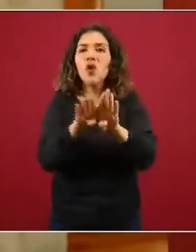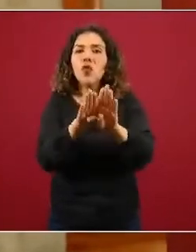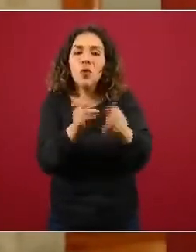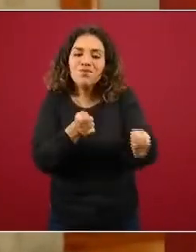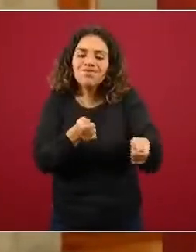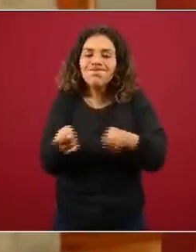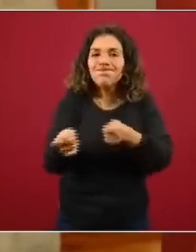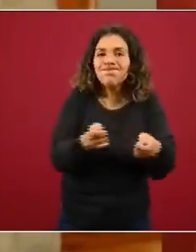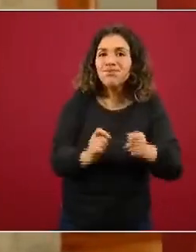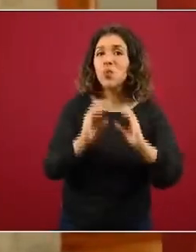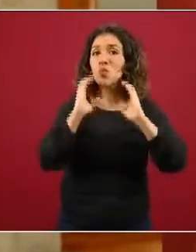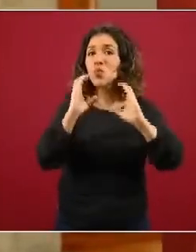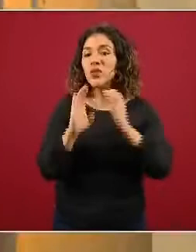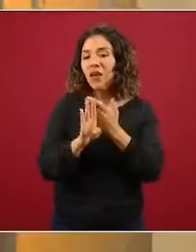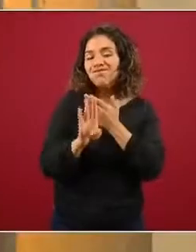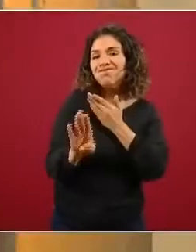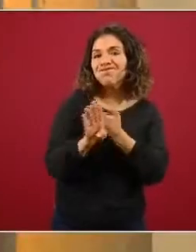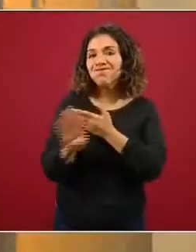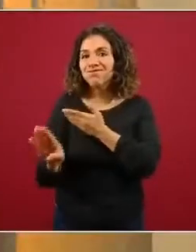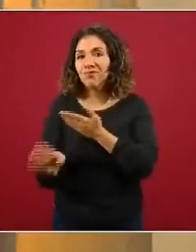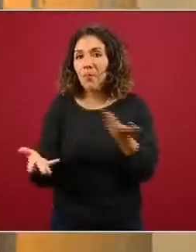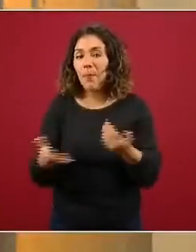básicas de prevención.